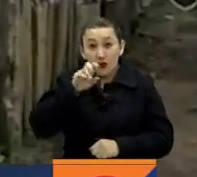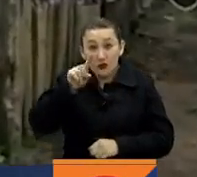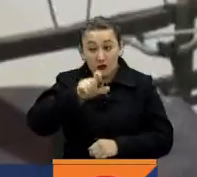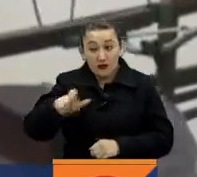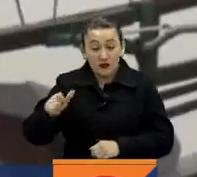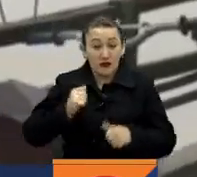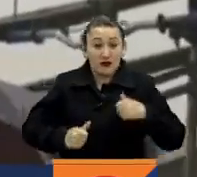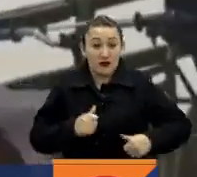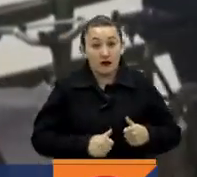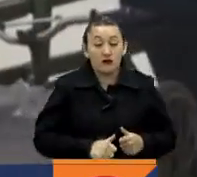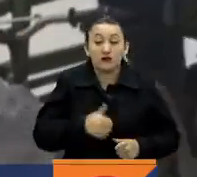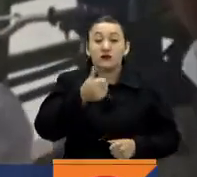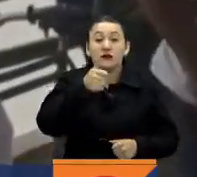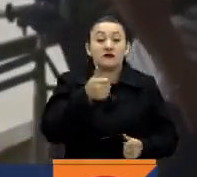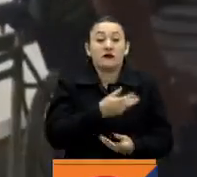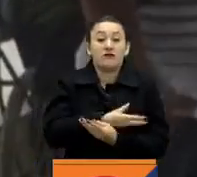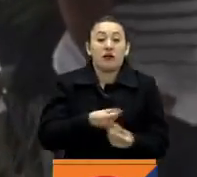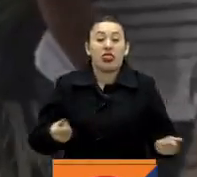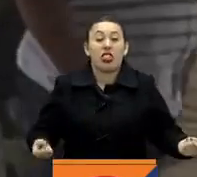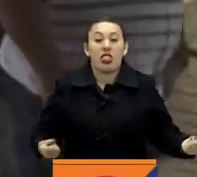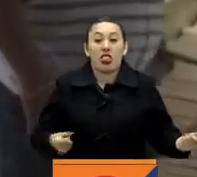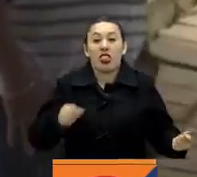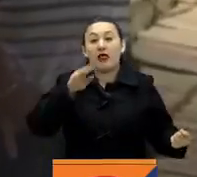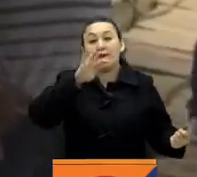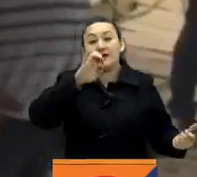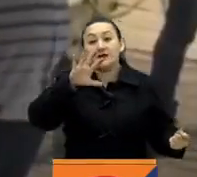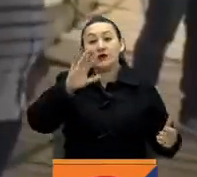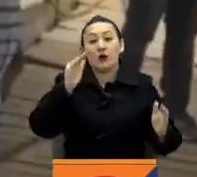10 continúan desaparecidos y 95.000 resultaron damnificados.